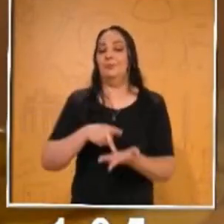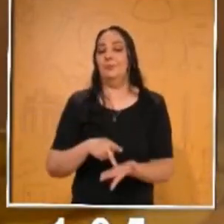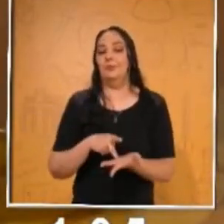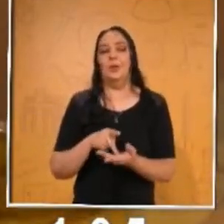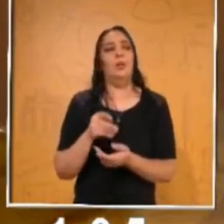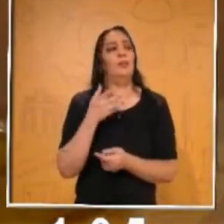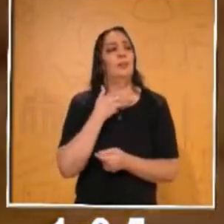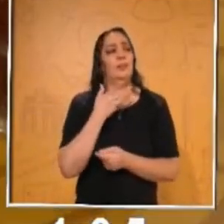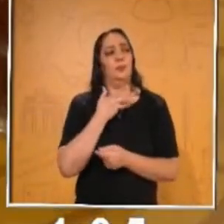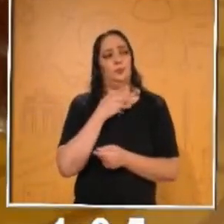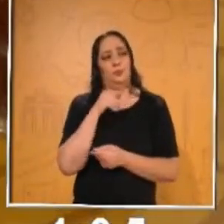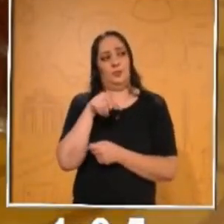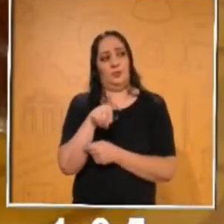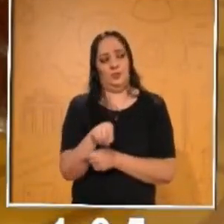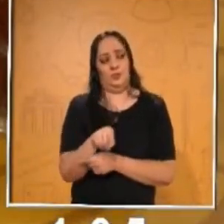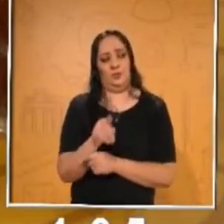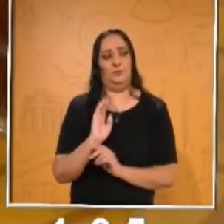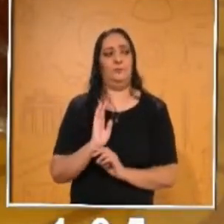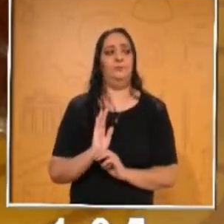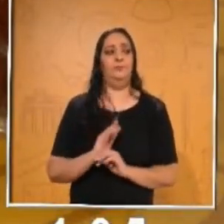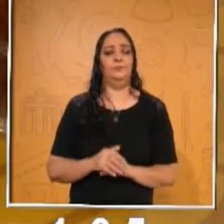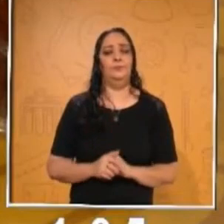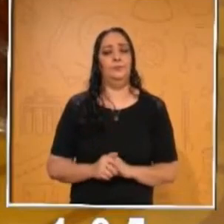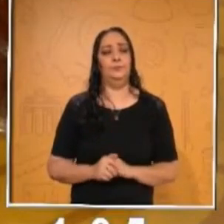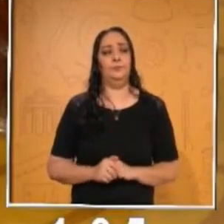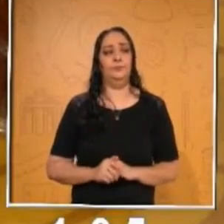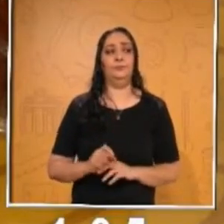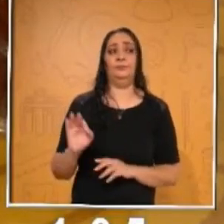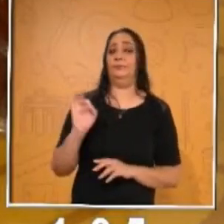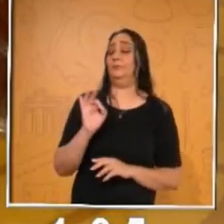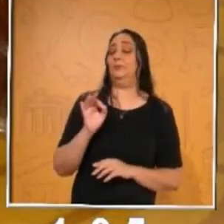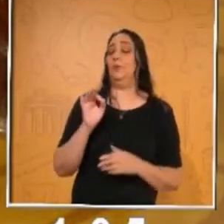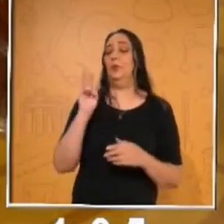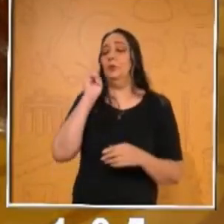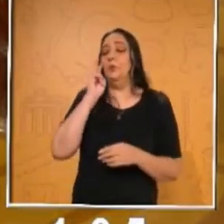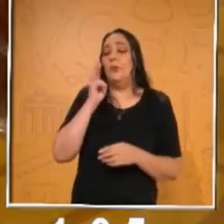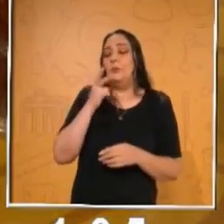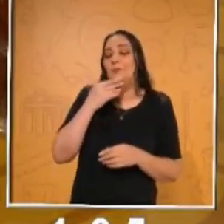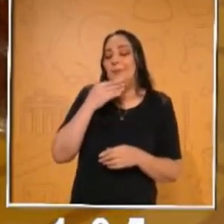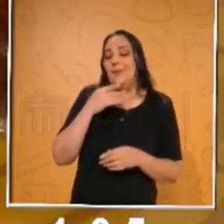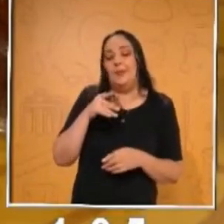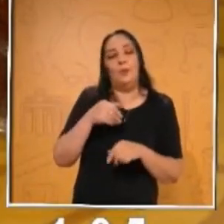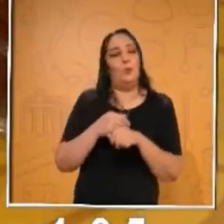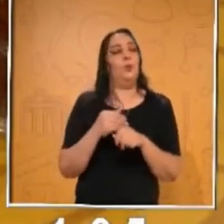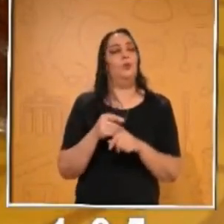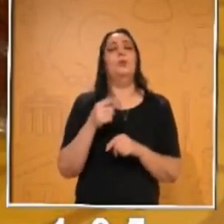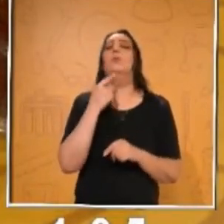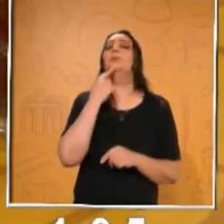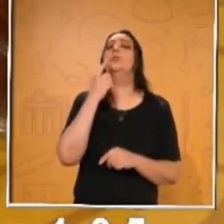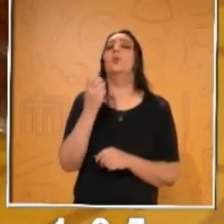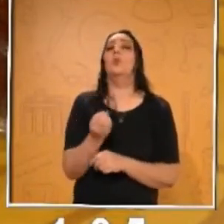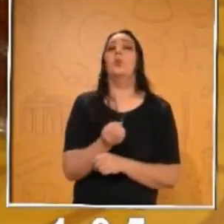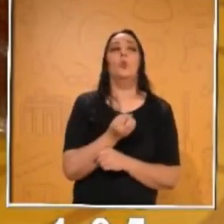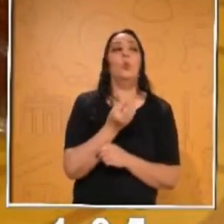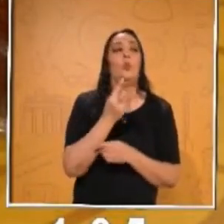en pantalla tenemos una báscula. Si no se logra ver bien el número, te lo vamos a decir para saber cuánto es lo que pesa cada